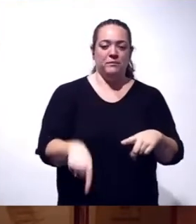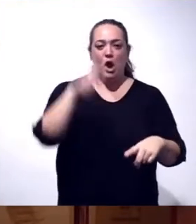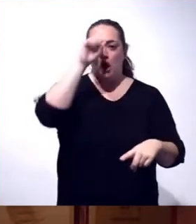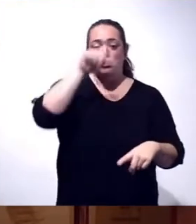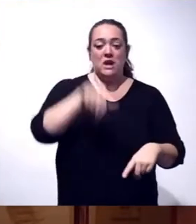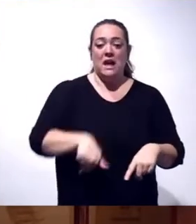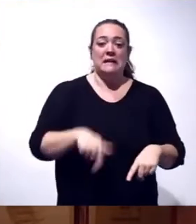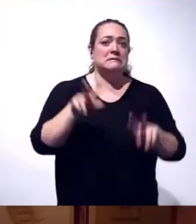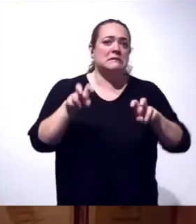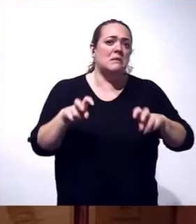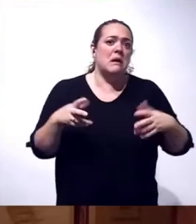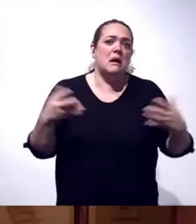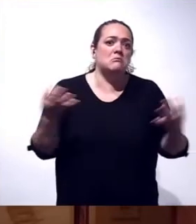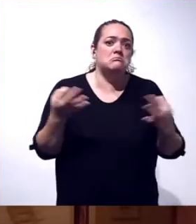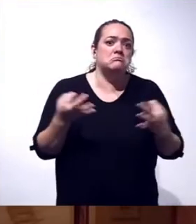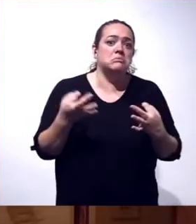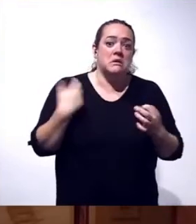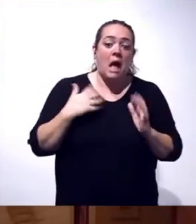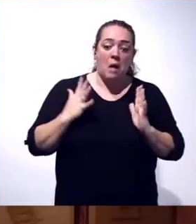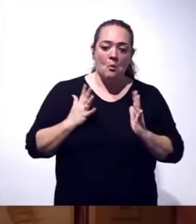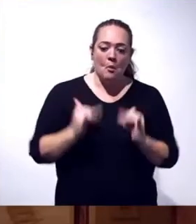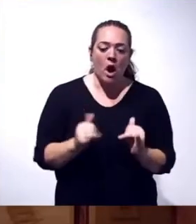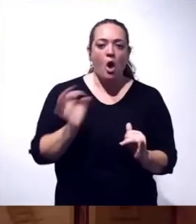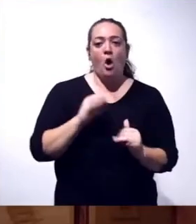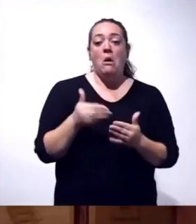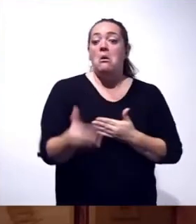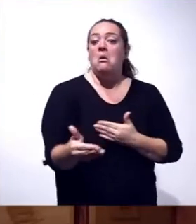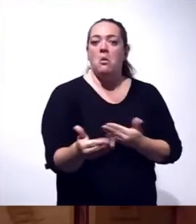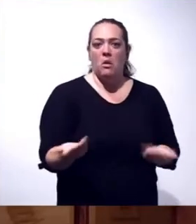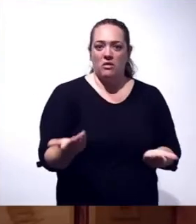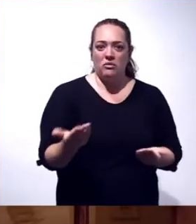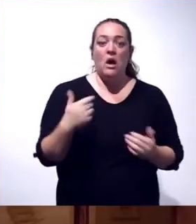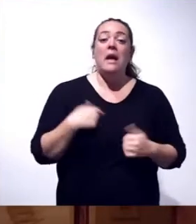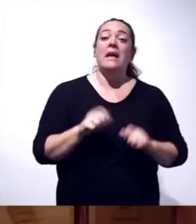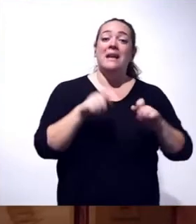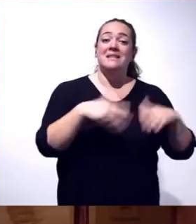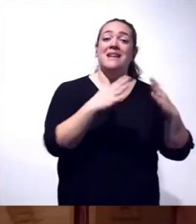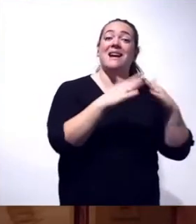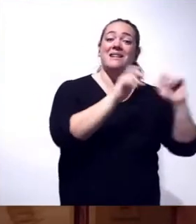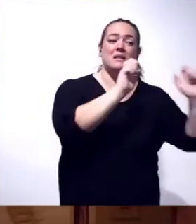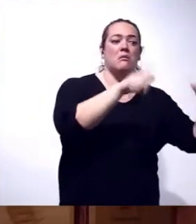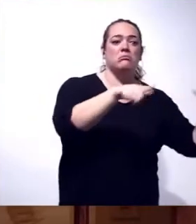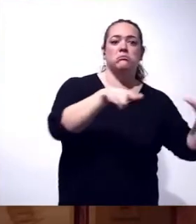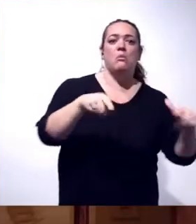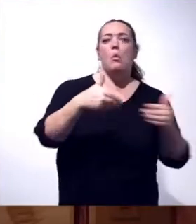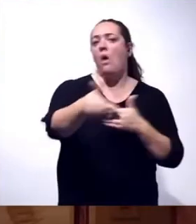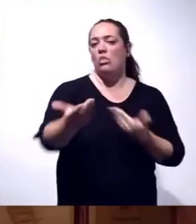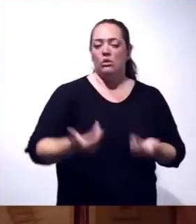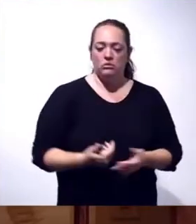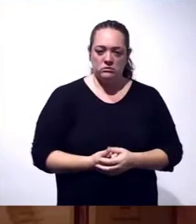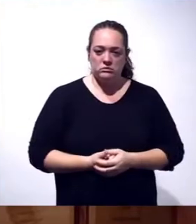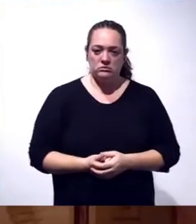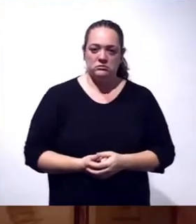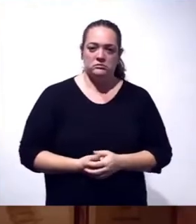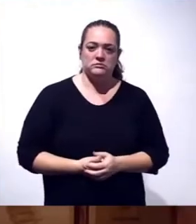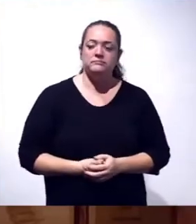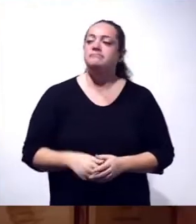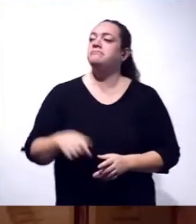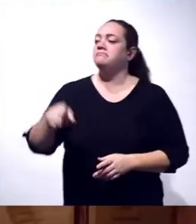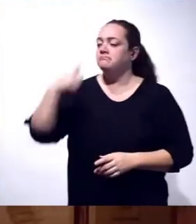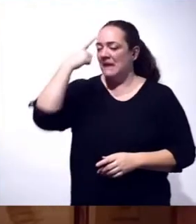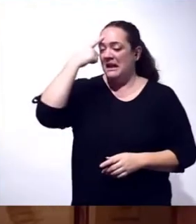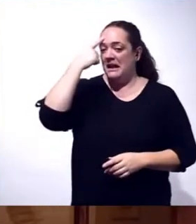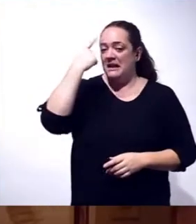no sé cómo está el tema este, si ha llegado, y cuándo van a llegar las próximas, y cuándo se van a instalar estas próximas viviendas. Bueno, como sabes,